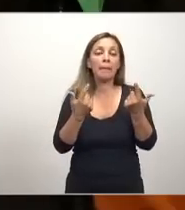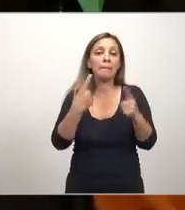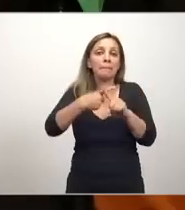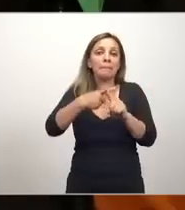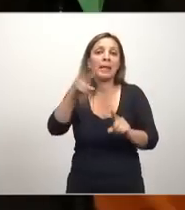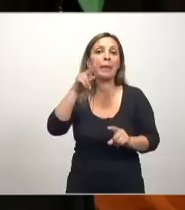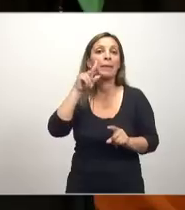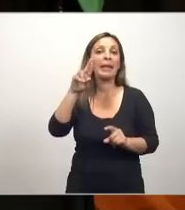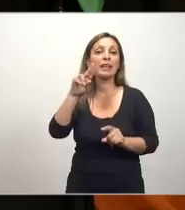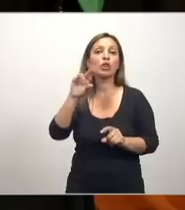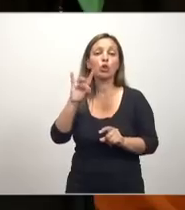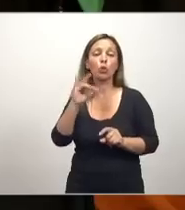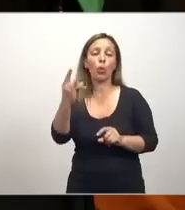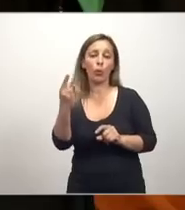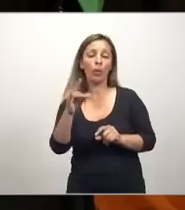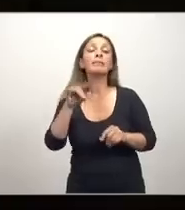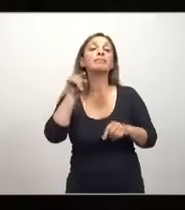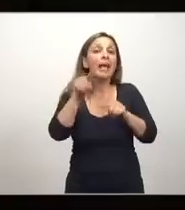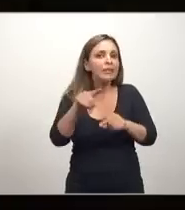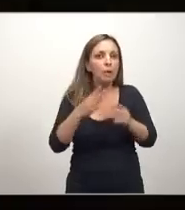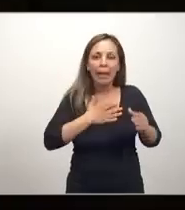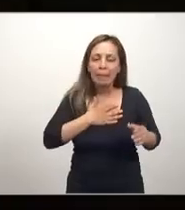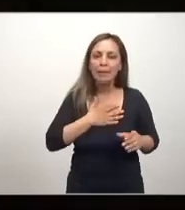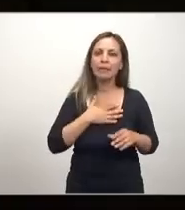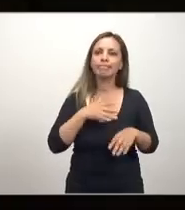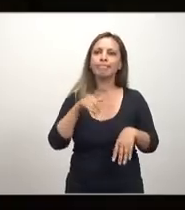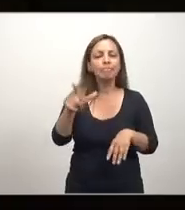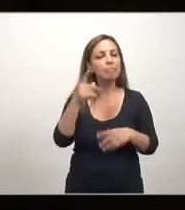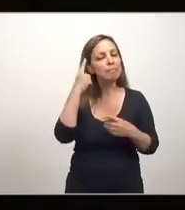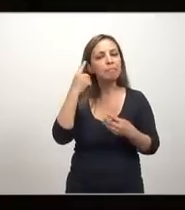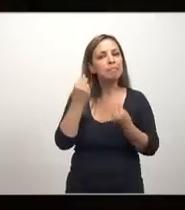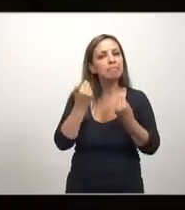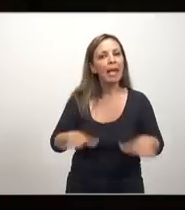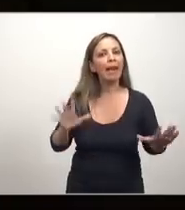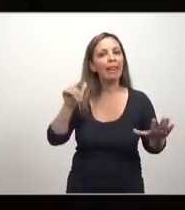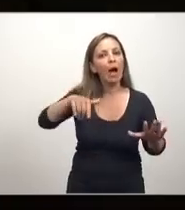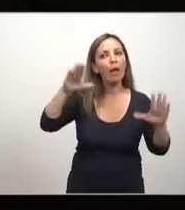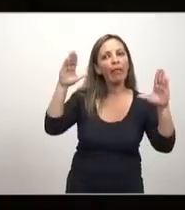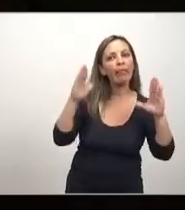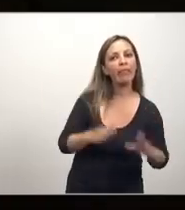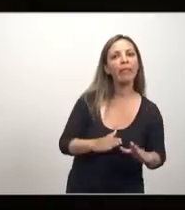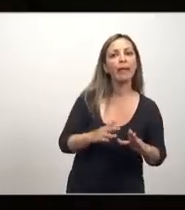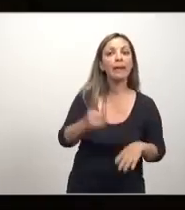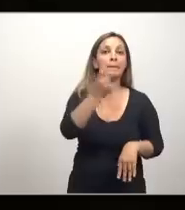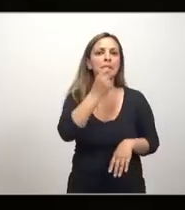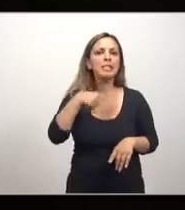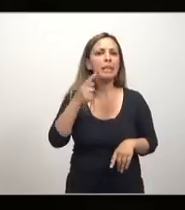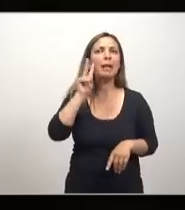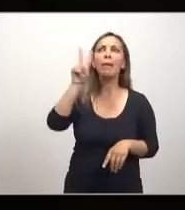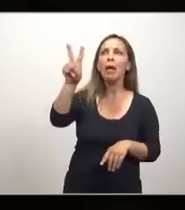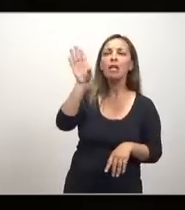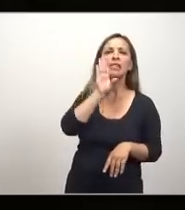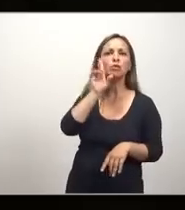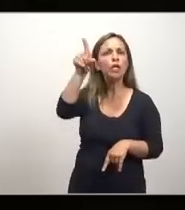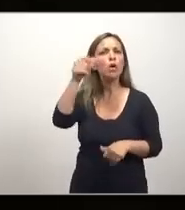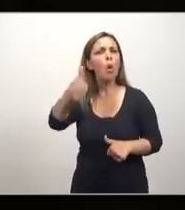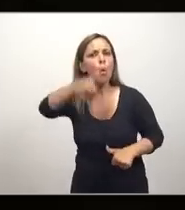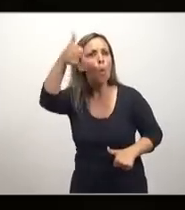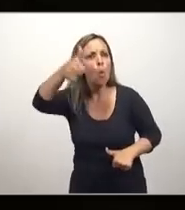recta intención. Y ese es el problema para mí del mundo actual. Se ha perdido la virtud. Incluso cuando se toma ejemplo Estados Unidos, el individualismo y el éxito,